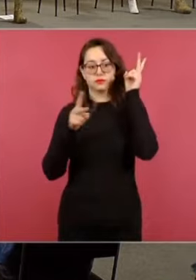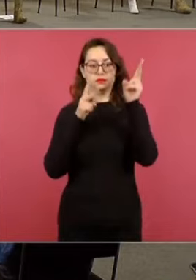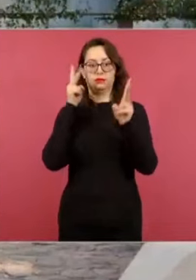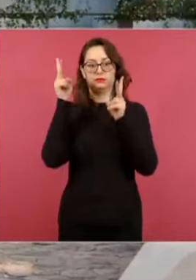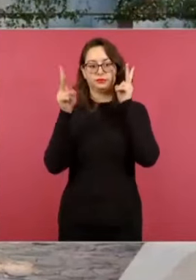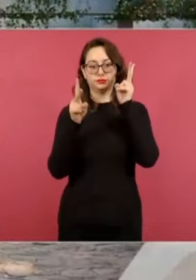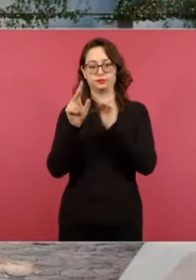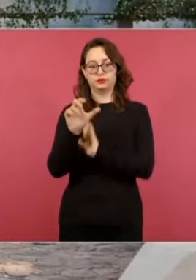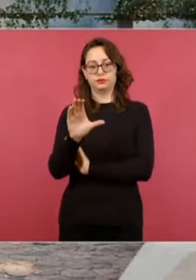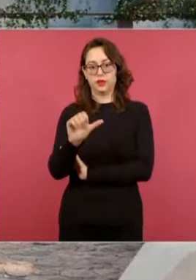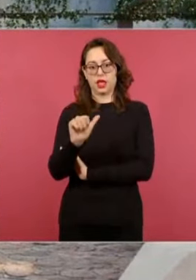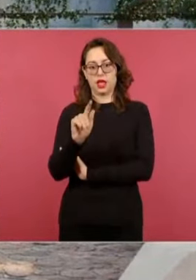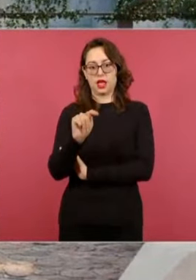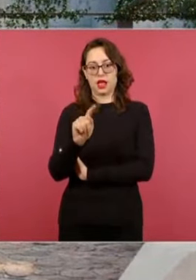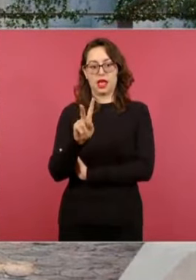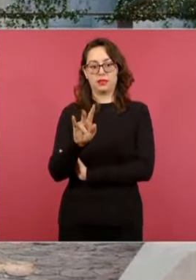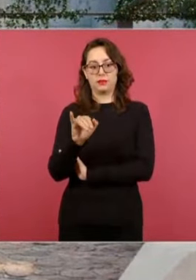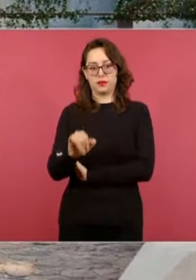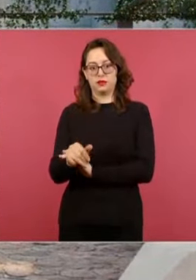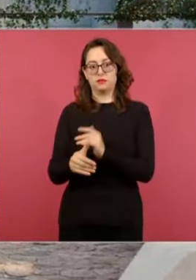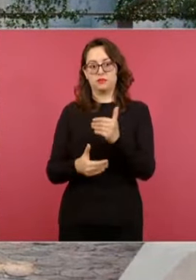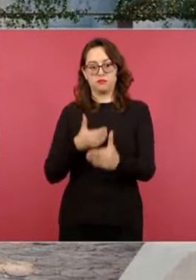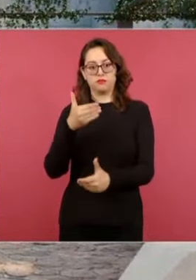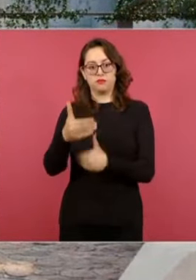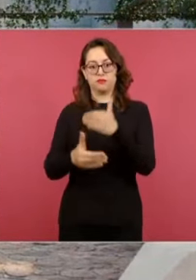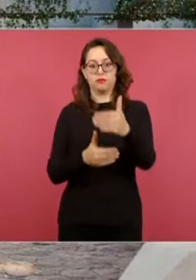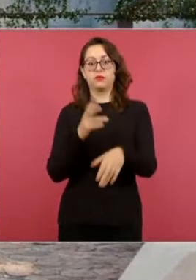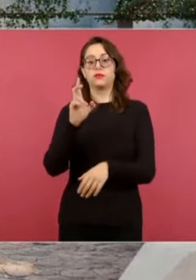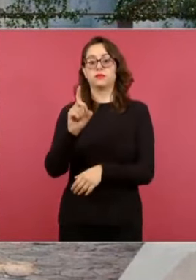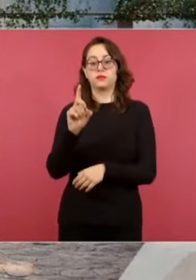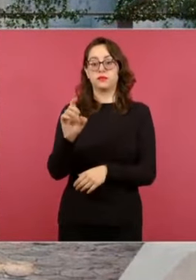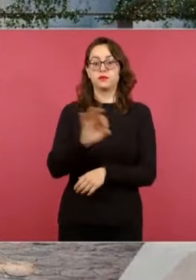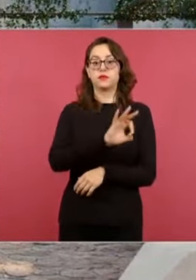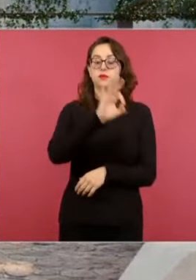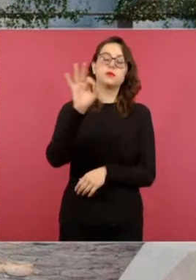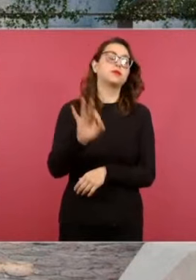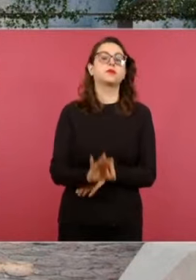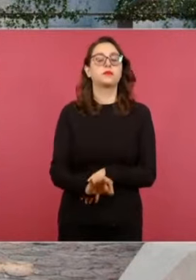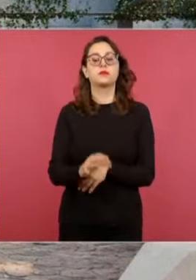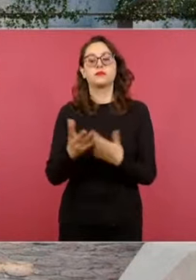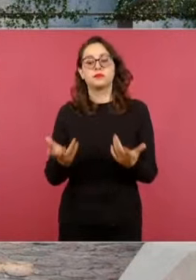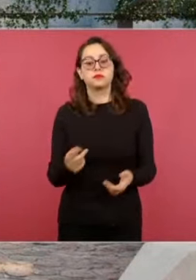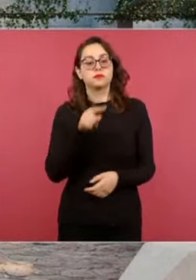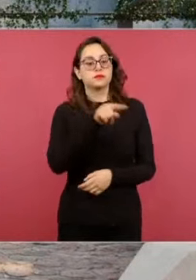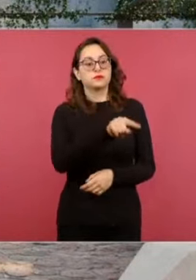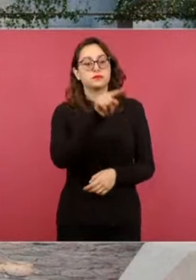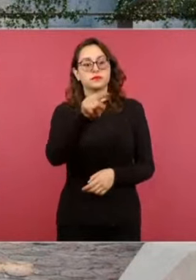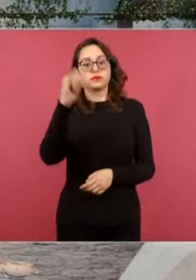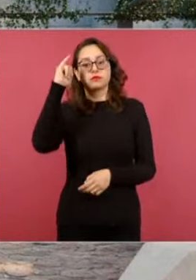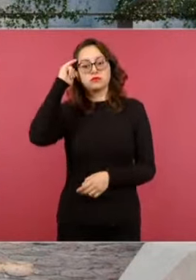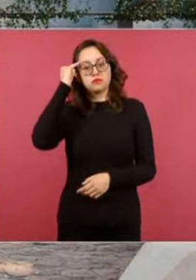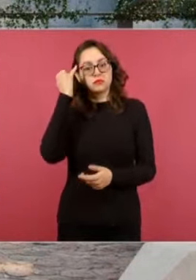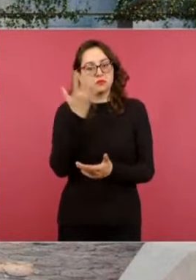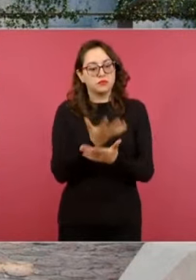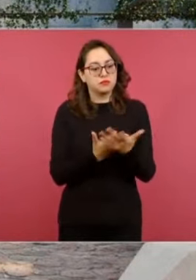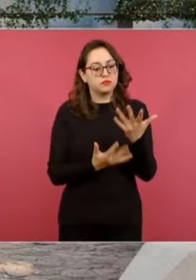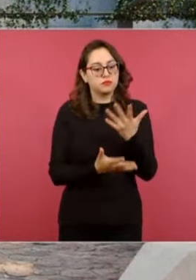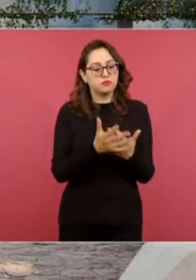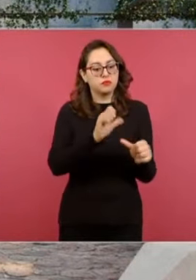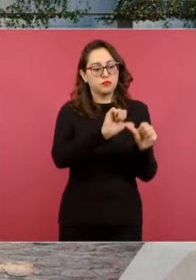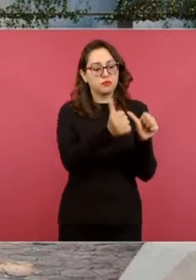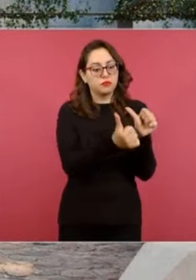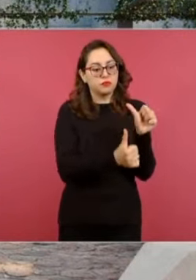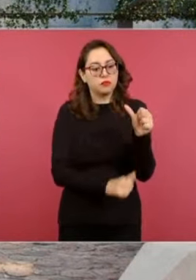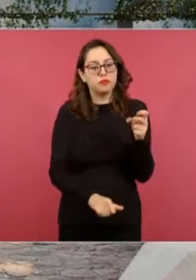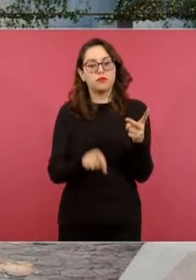y lo más importante es que estamos platicando con los grupos de artesanos, de comerciantes, de guías, turistas,